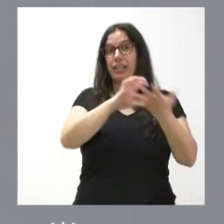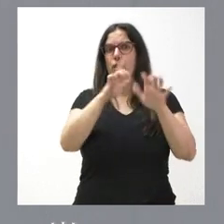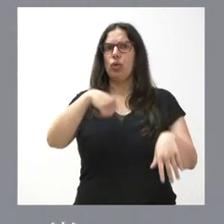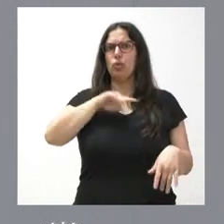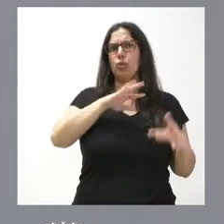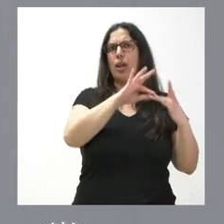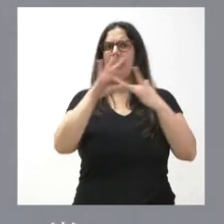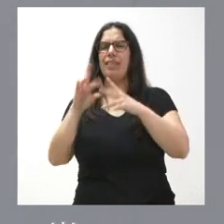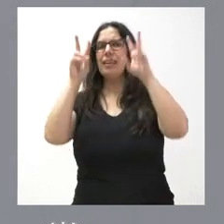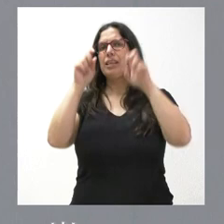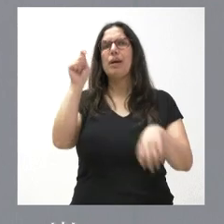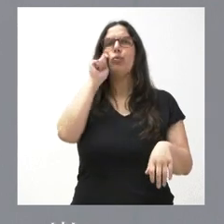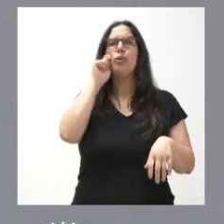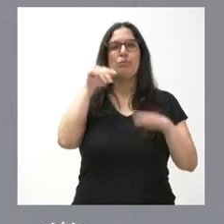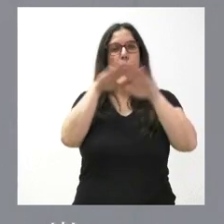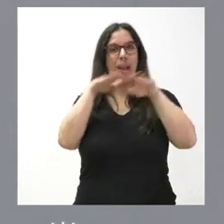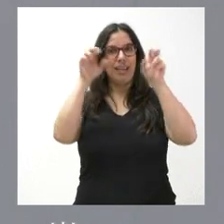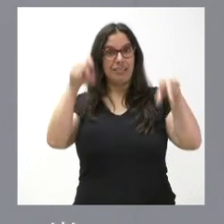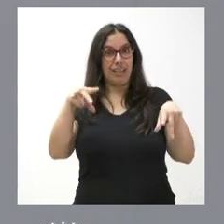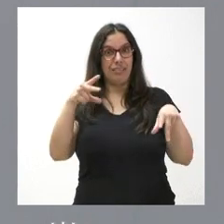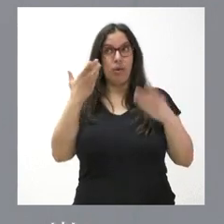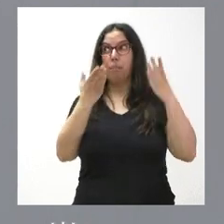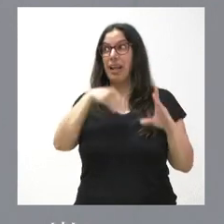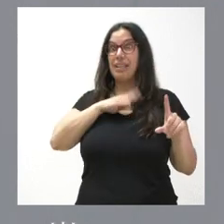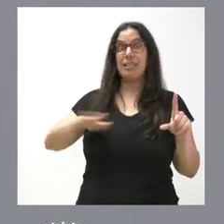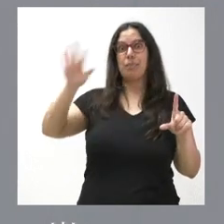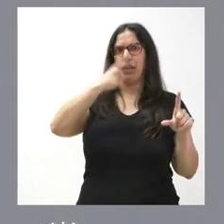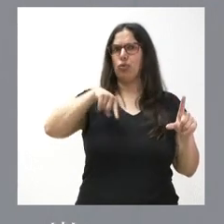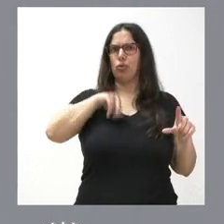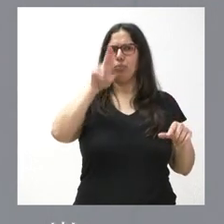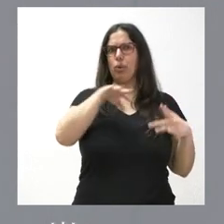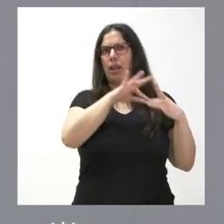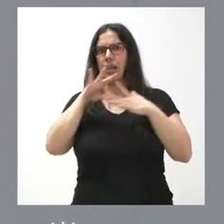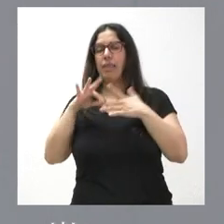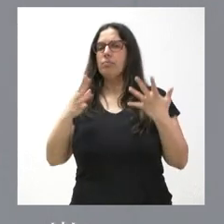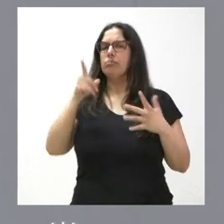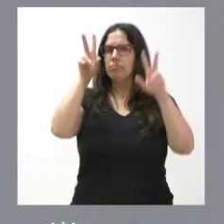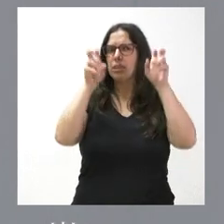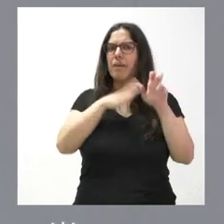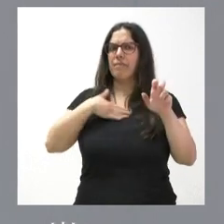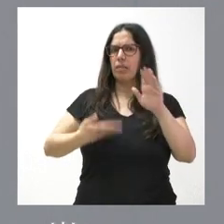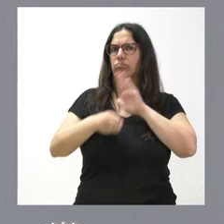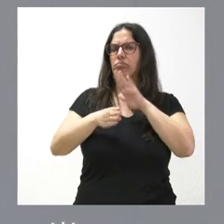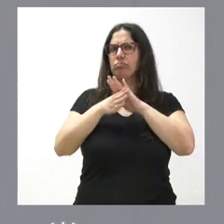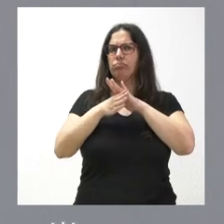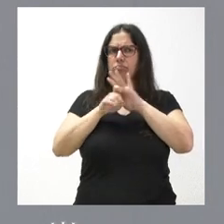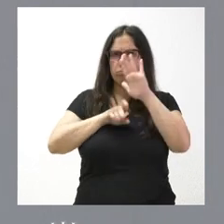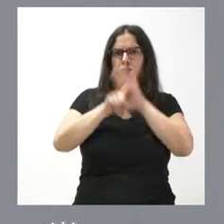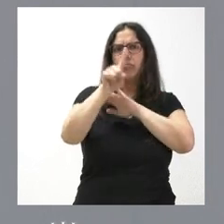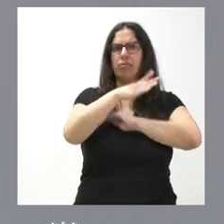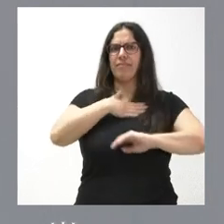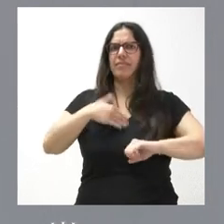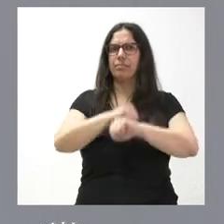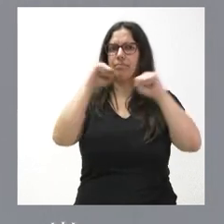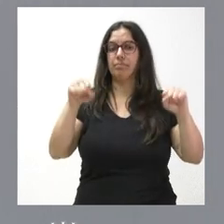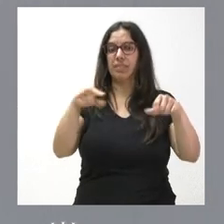dentro de lo que es el turismo de interior en el contexto nacional y es un tema que seguimos con la idea clara de quererlo consolidar. Es